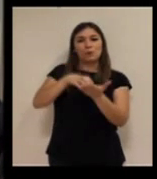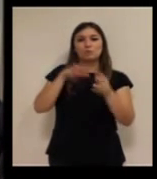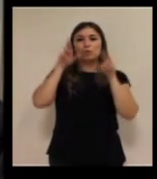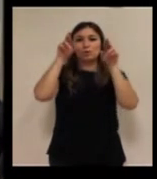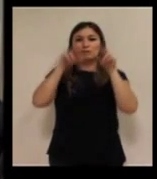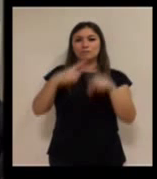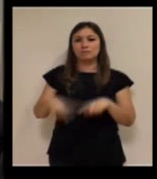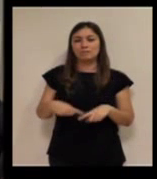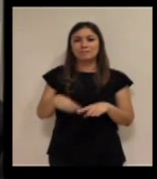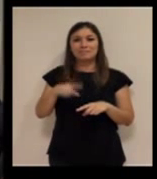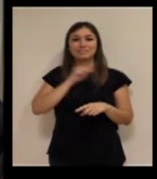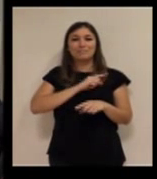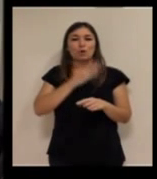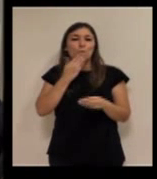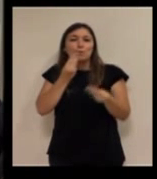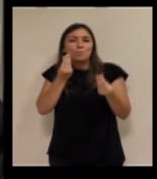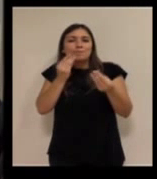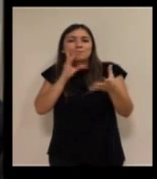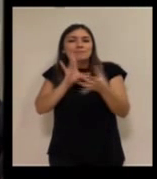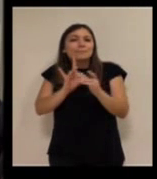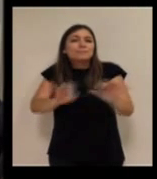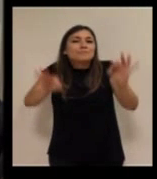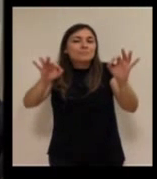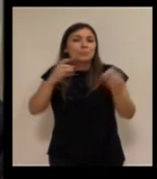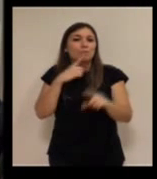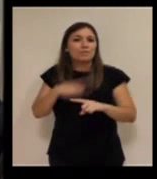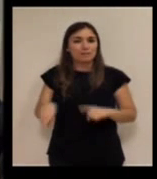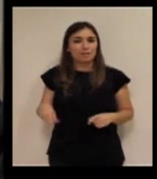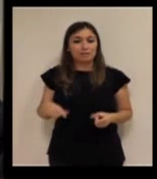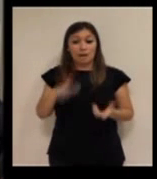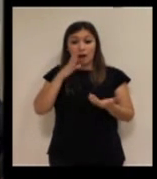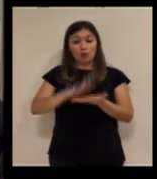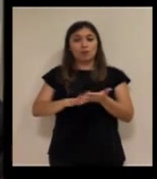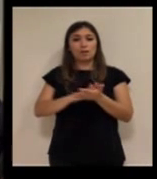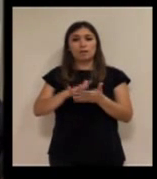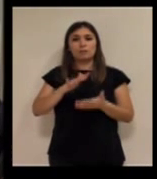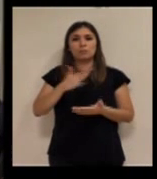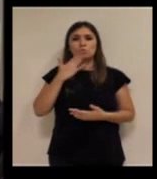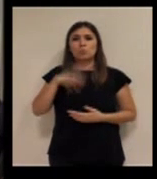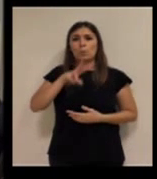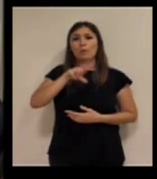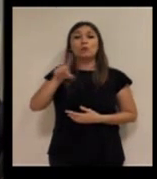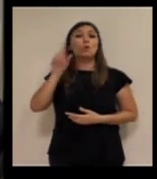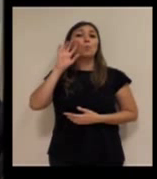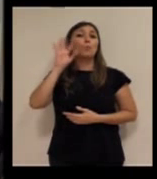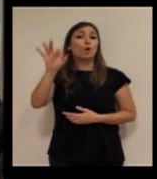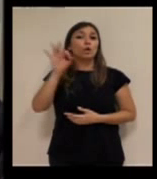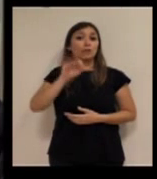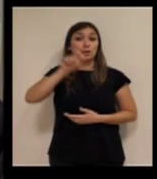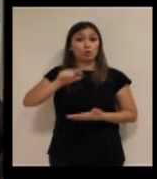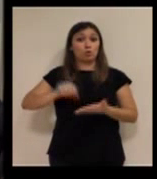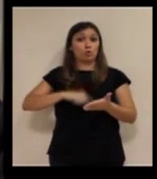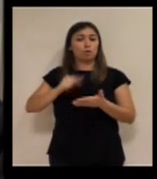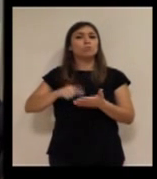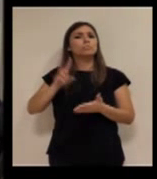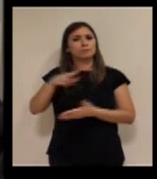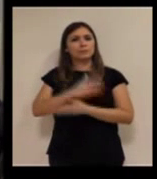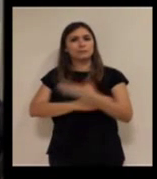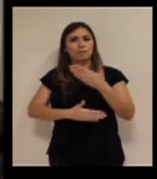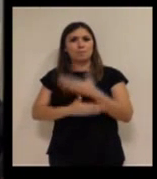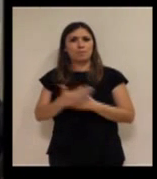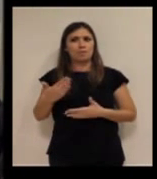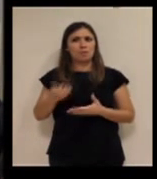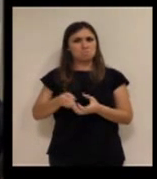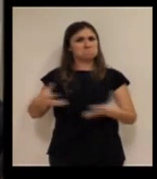en los centros residenciales que tenemos tienen una conexión diferente nosotros ahora mismo hablamos de una plantilla de un 21% de